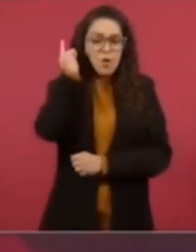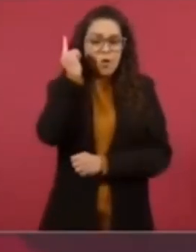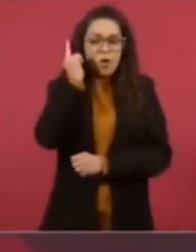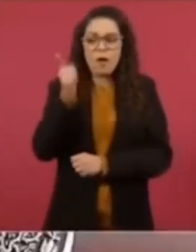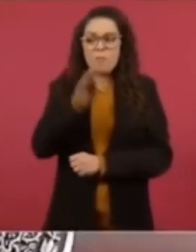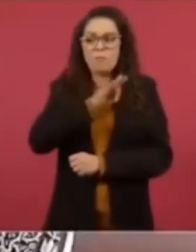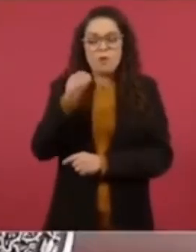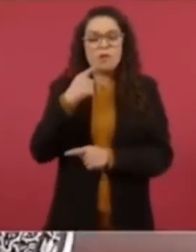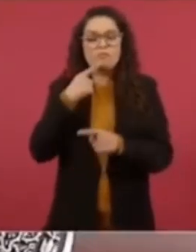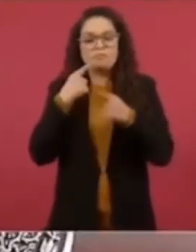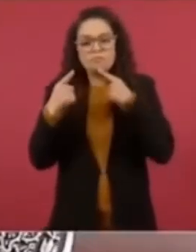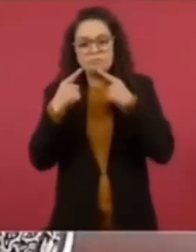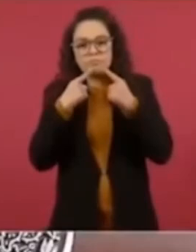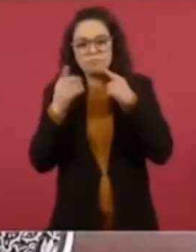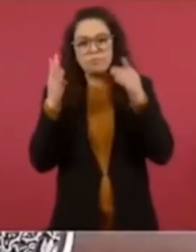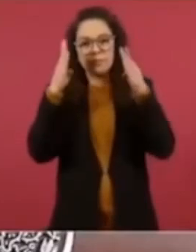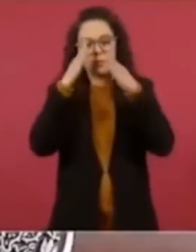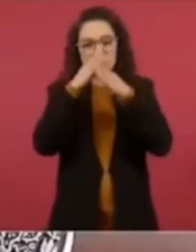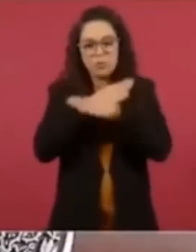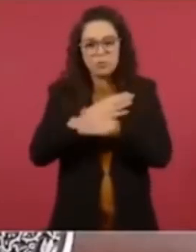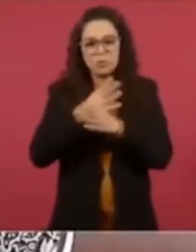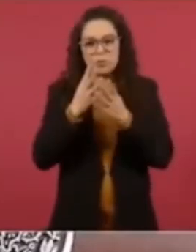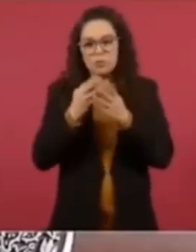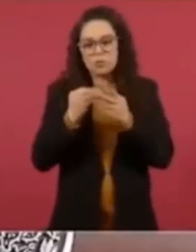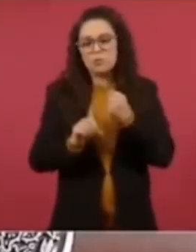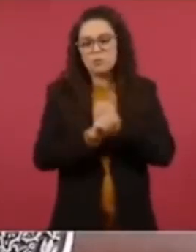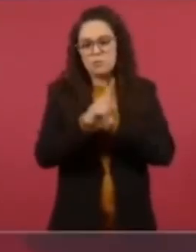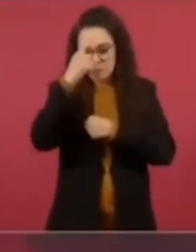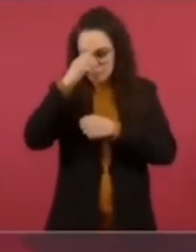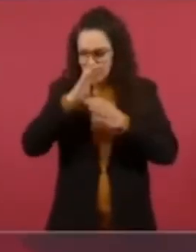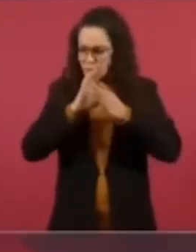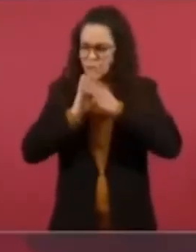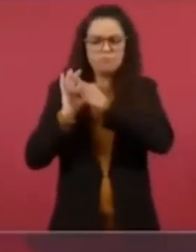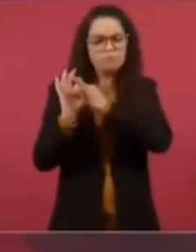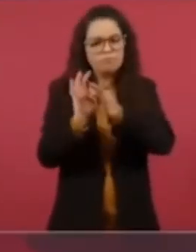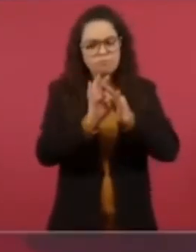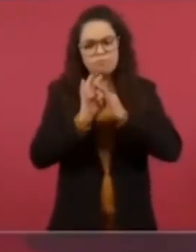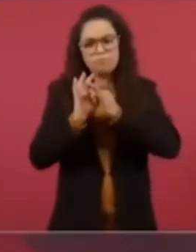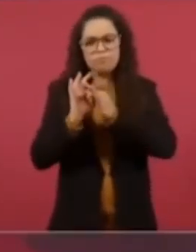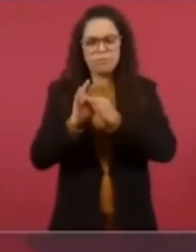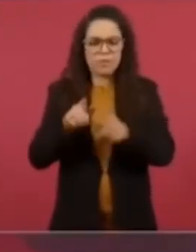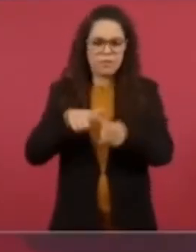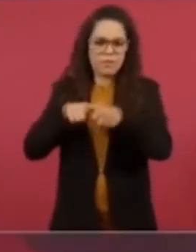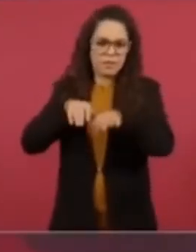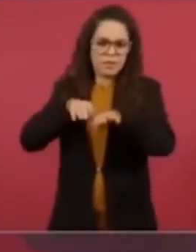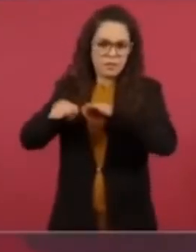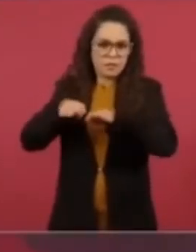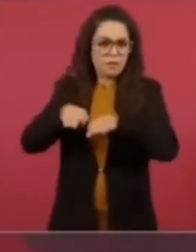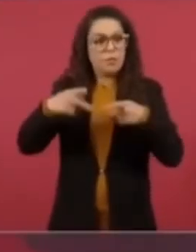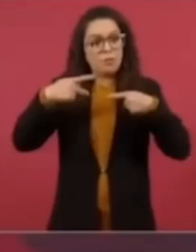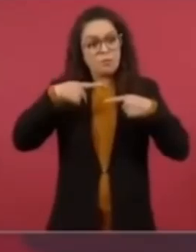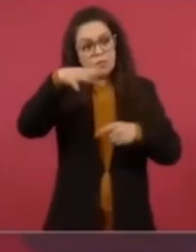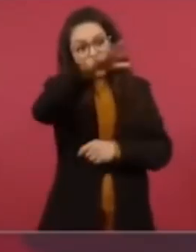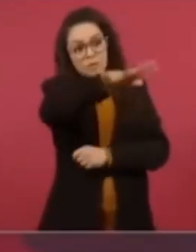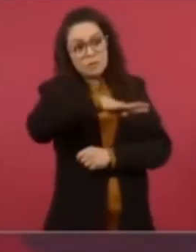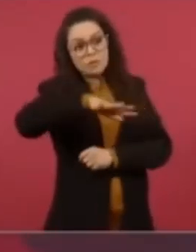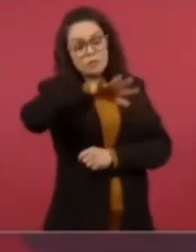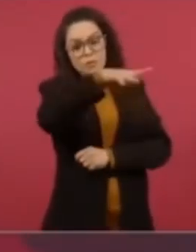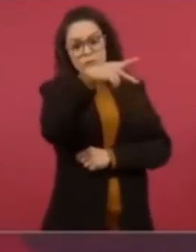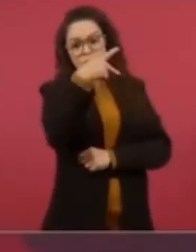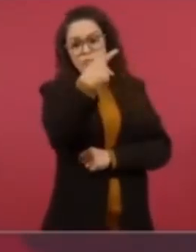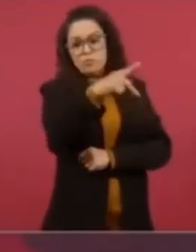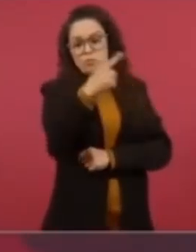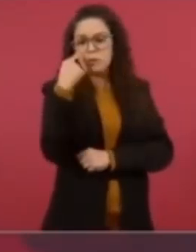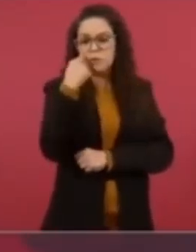para que el pueblo pueda elegir libremente